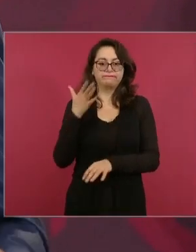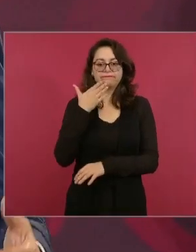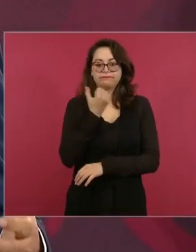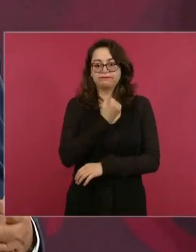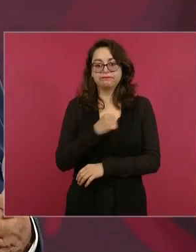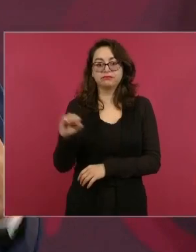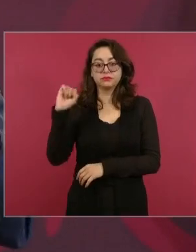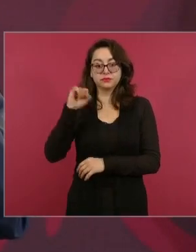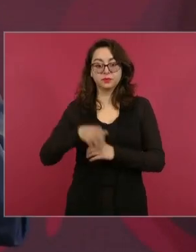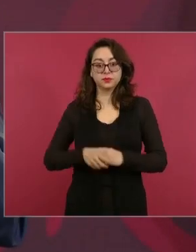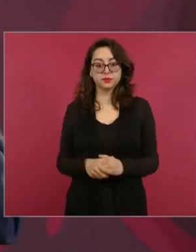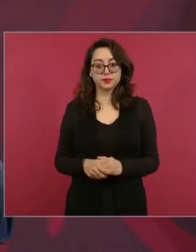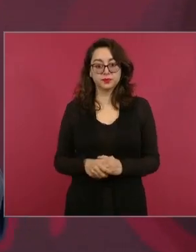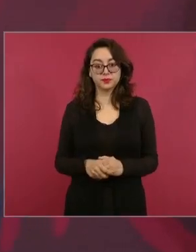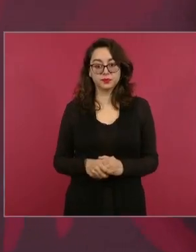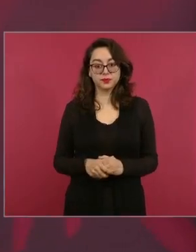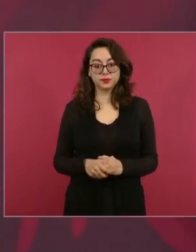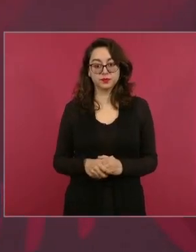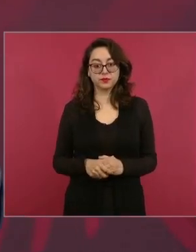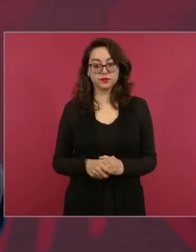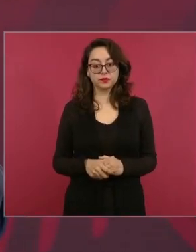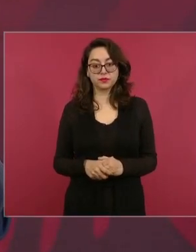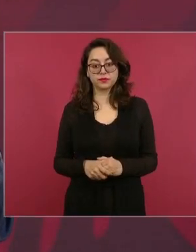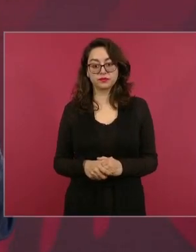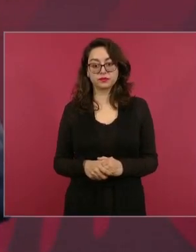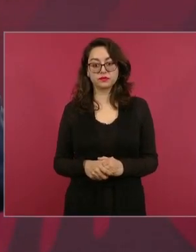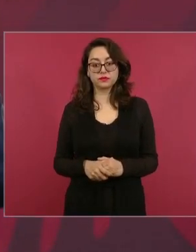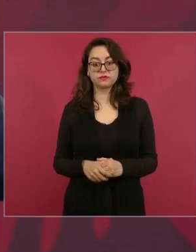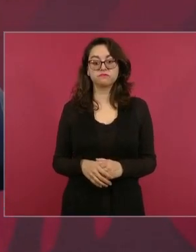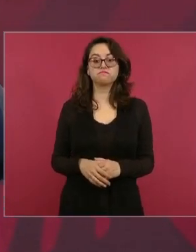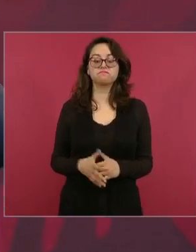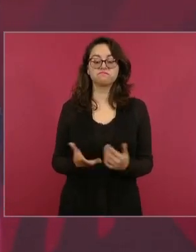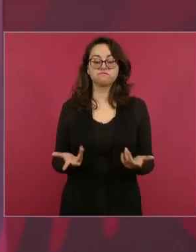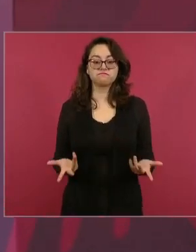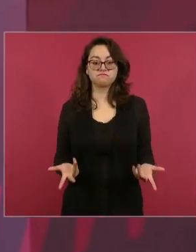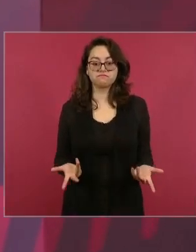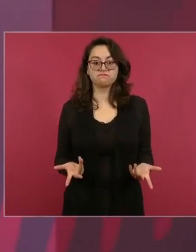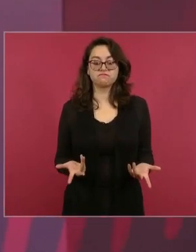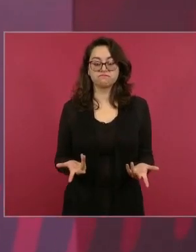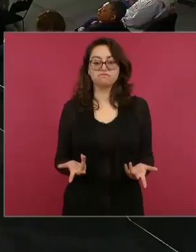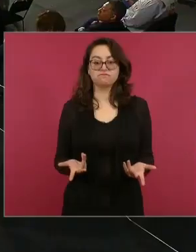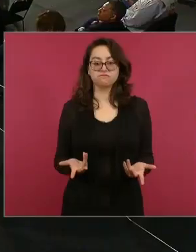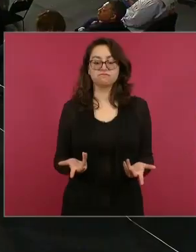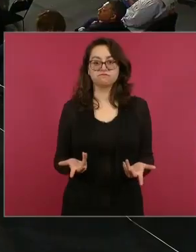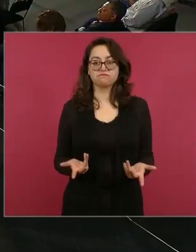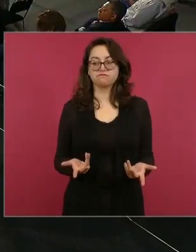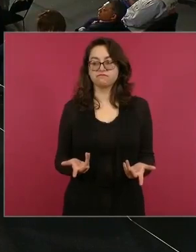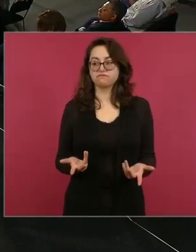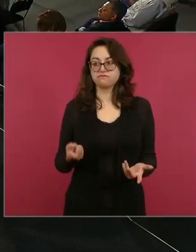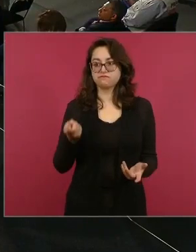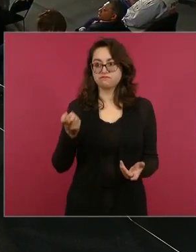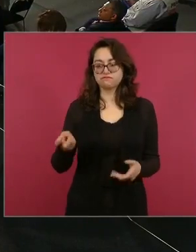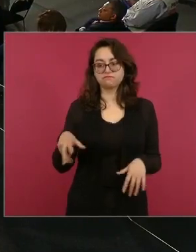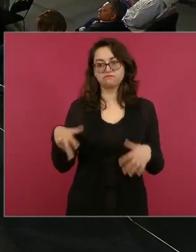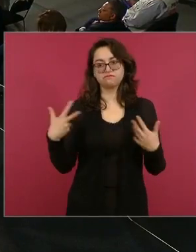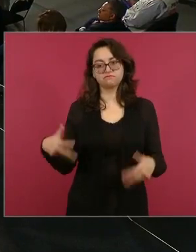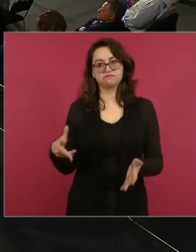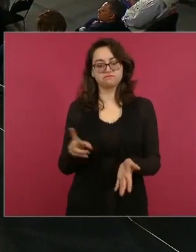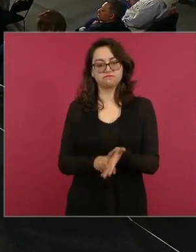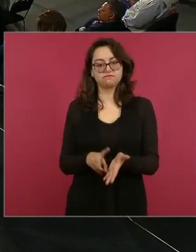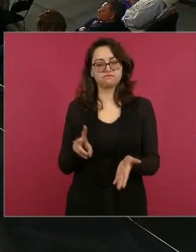entonces, eso nos nutre,